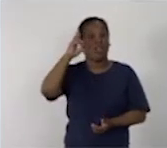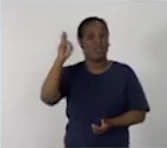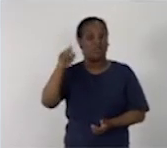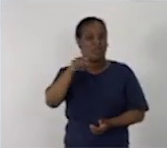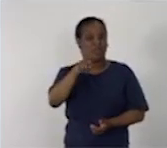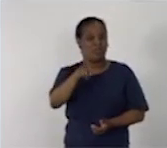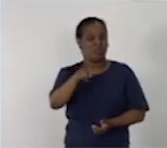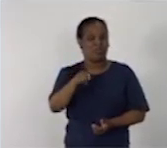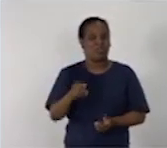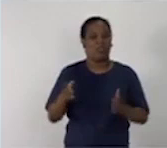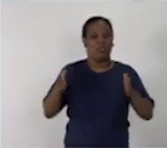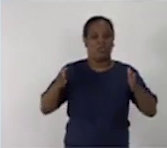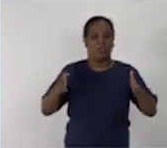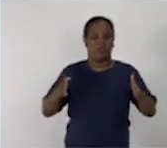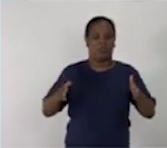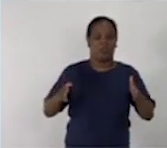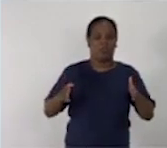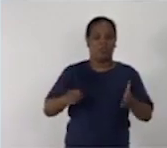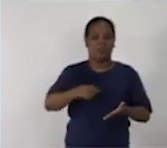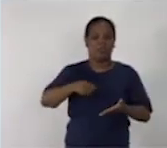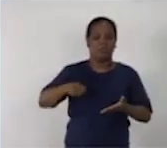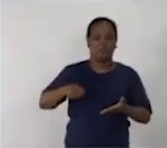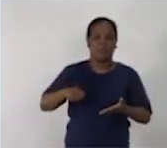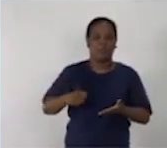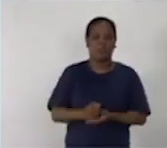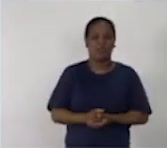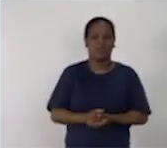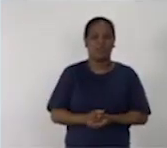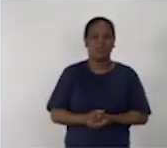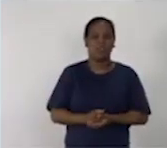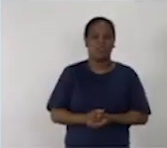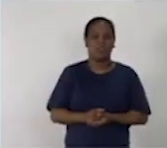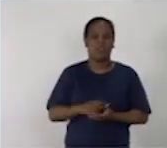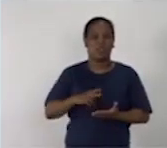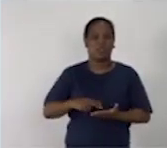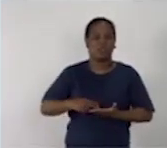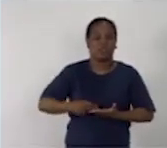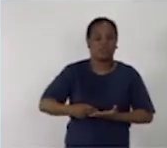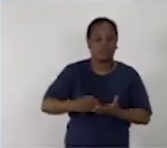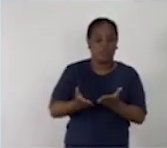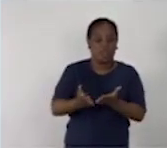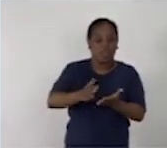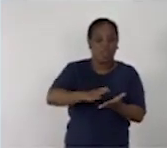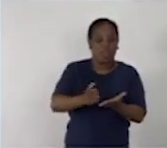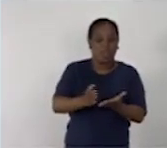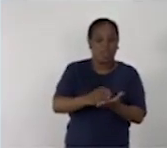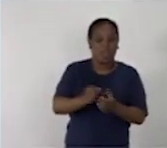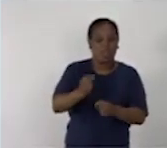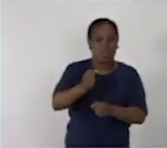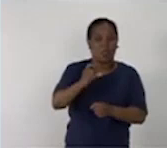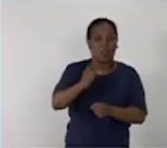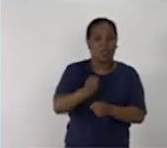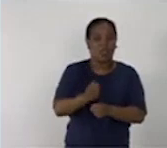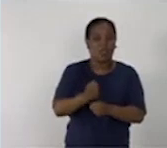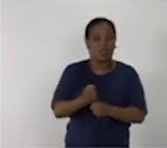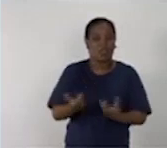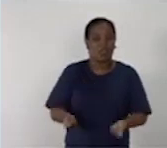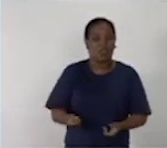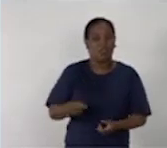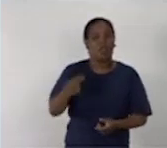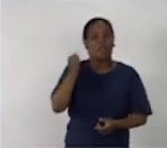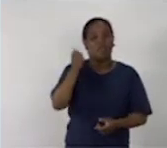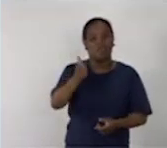dictaron. Recuerdan ustedes la posición correcta para escribir, la inclinación que debe tener el